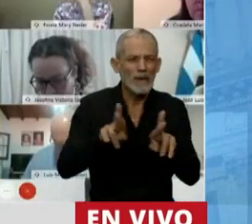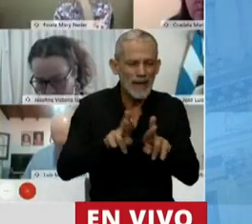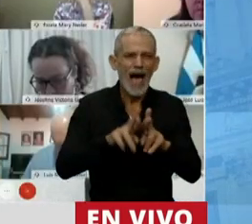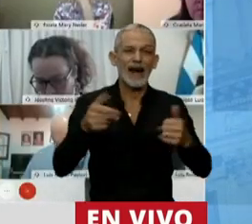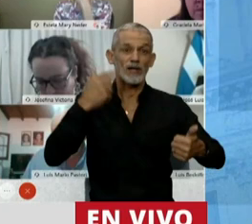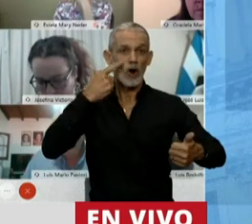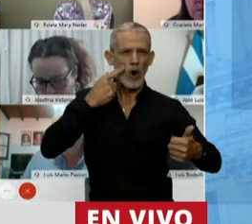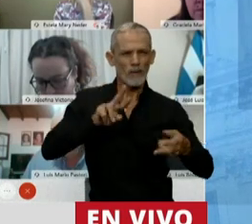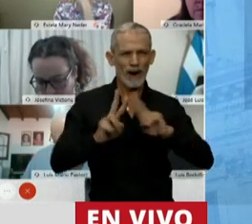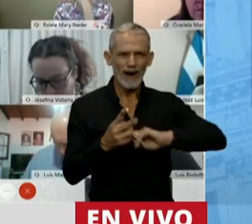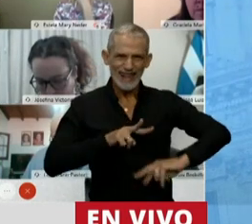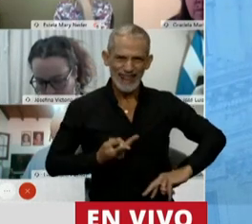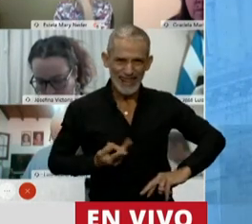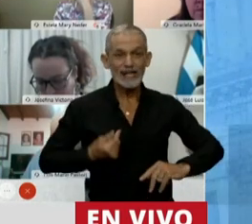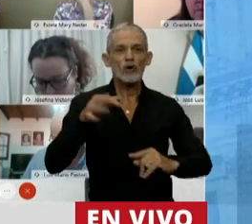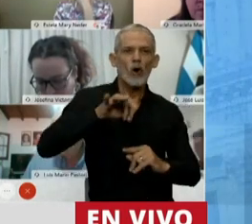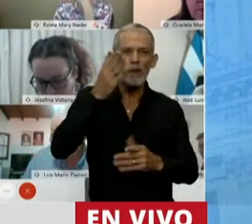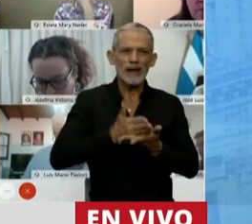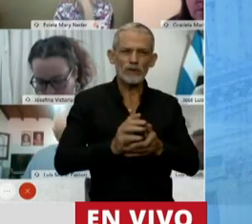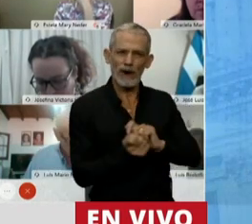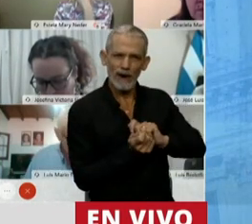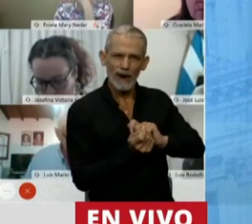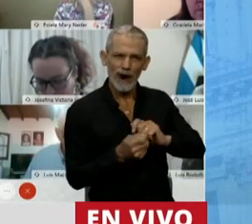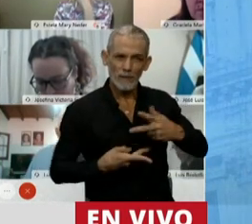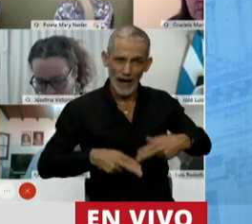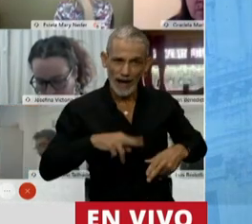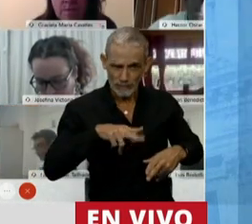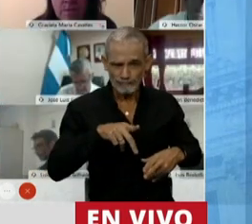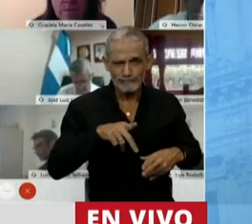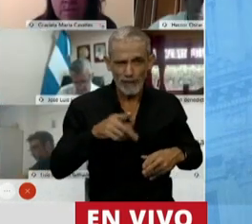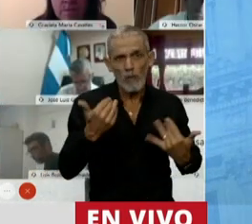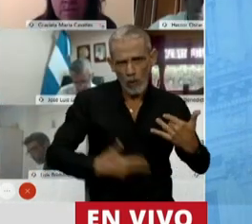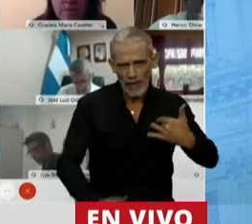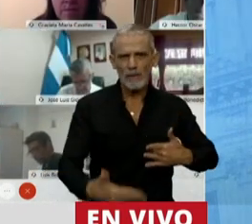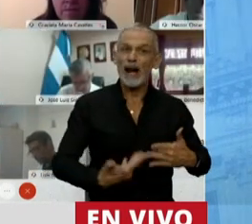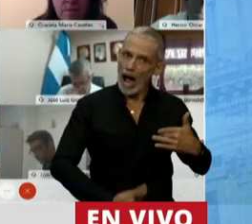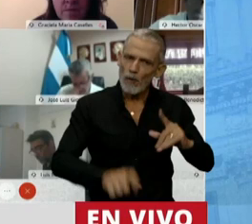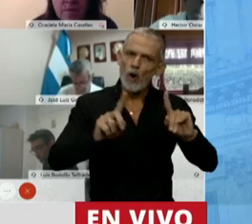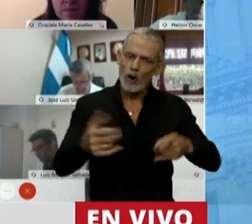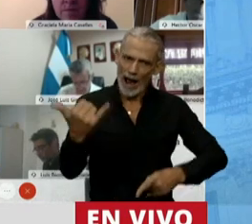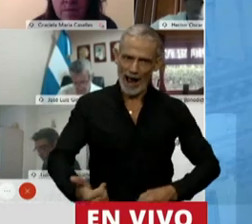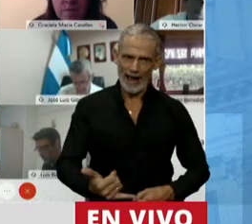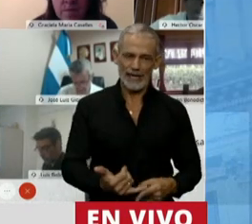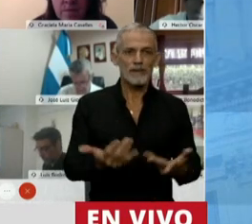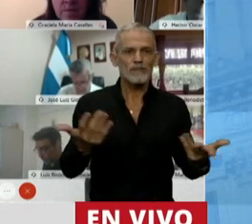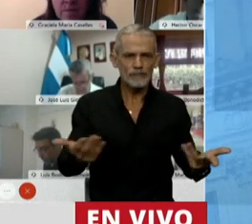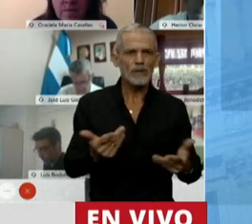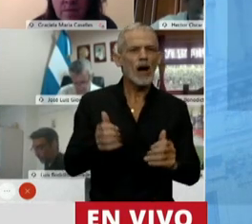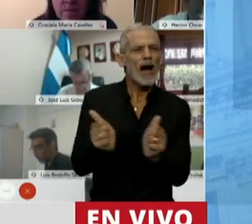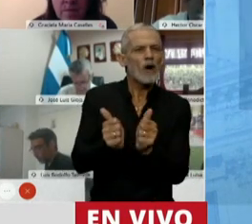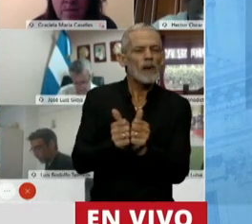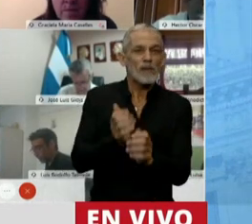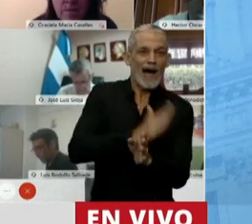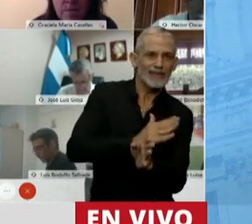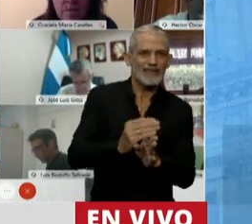masculinidades trans y personas intersex. Otro punto clave de este proyecto refiere al acompañamiento pre y pos aborto.